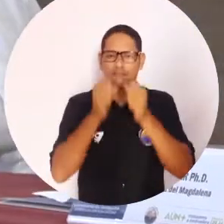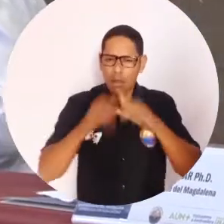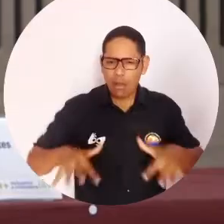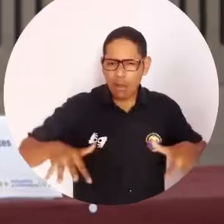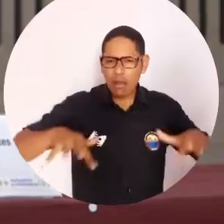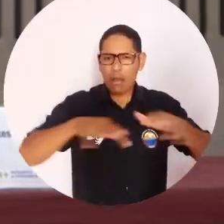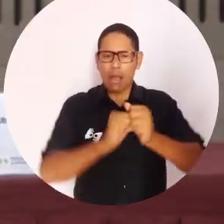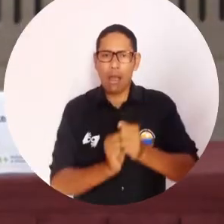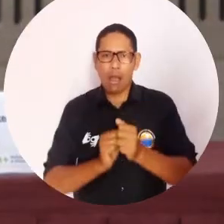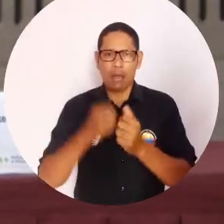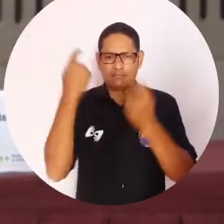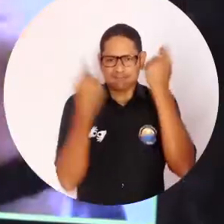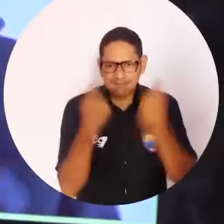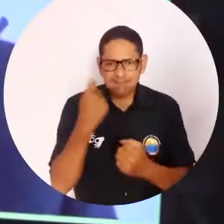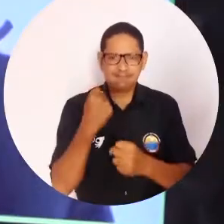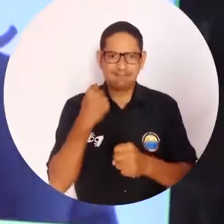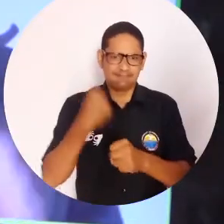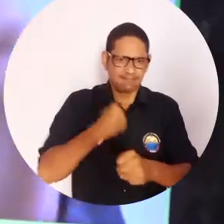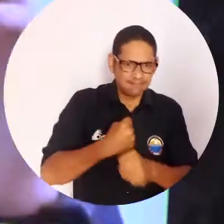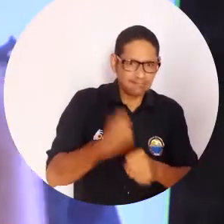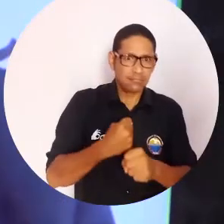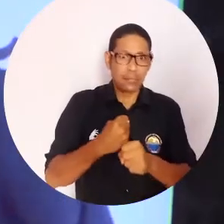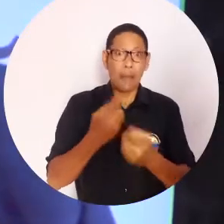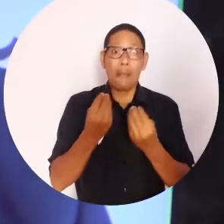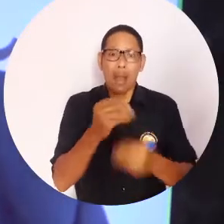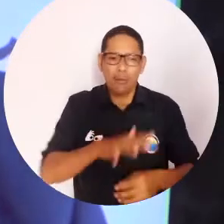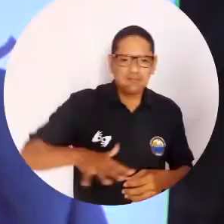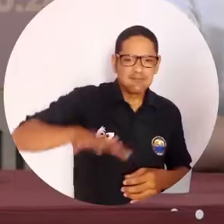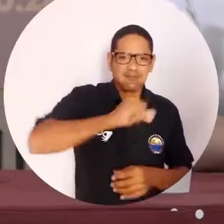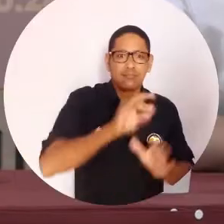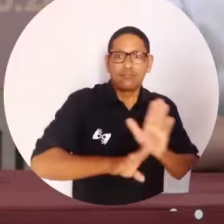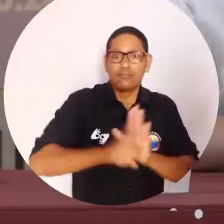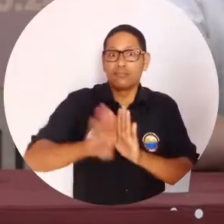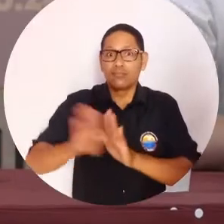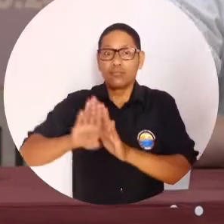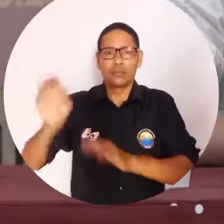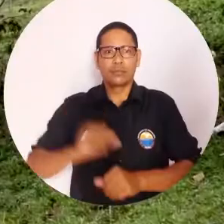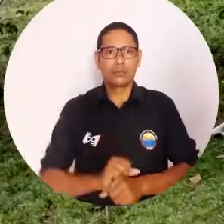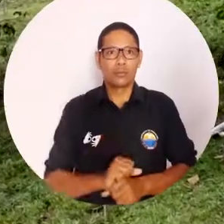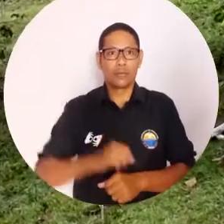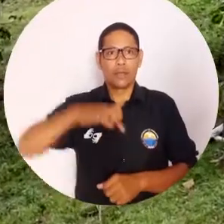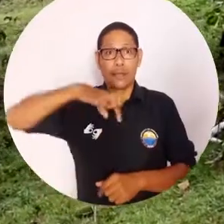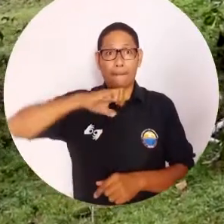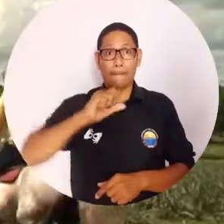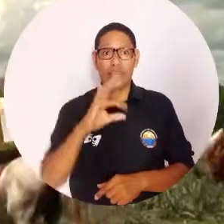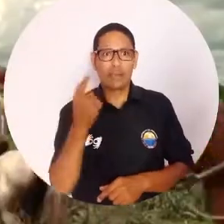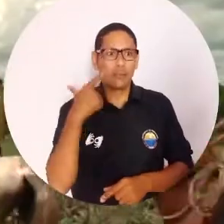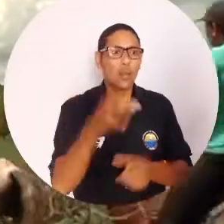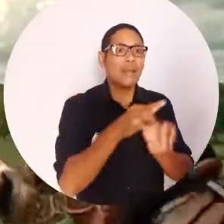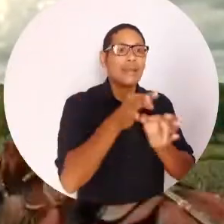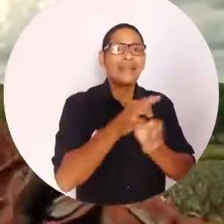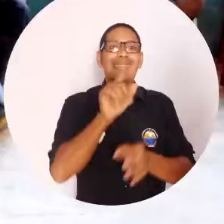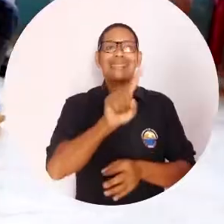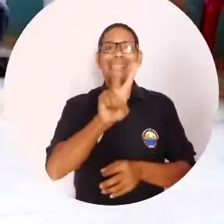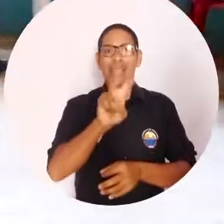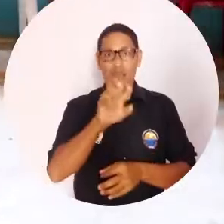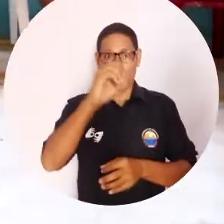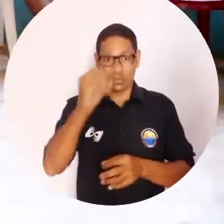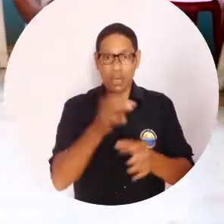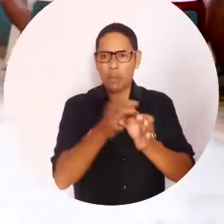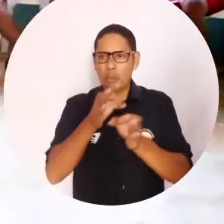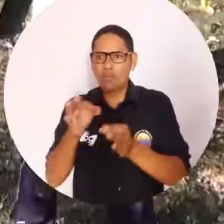ámbitos sociales, ambientales, productivos, de asociatividad para que nuestras regiones salgan adelante. Los PDE tienen injerencia en 170